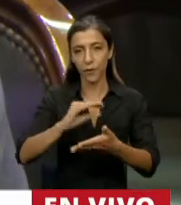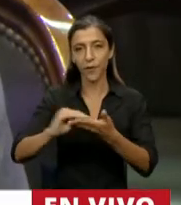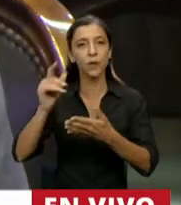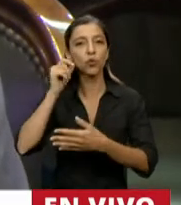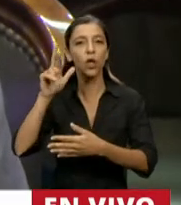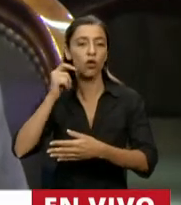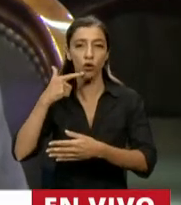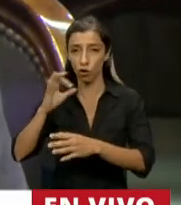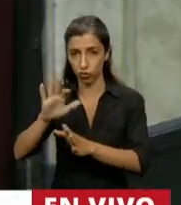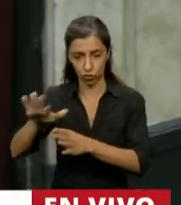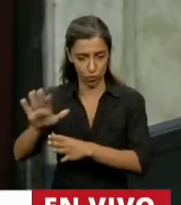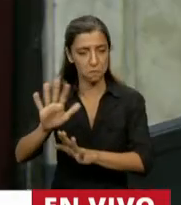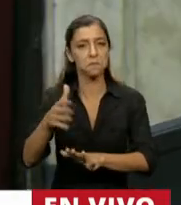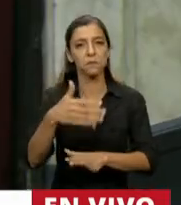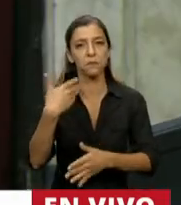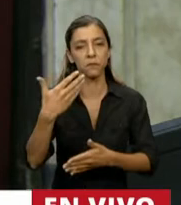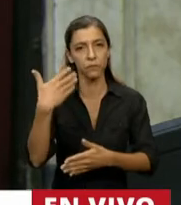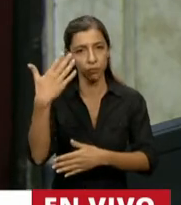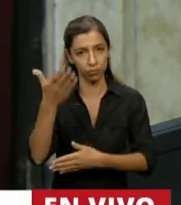Grosso. Avance, diputada Austen.